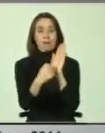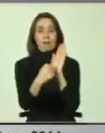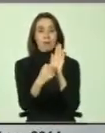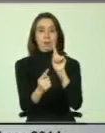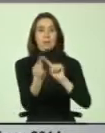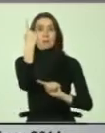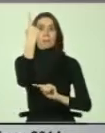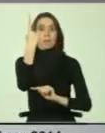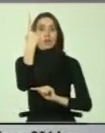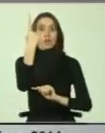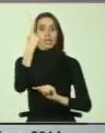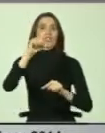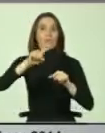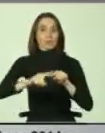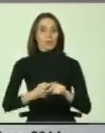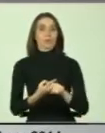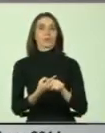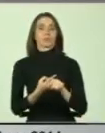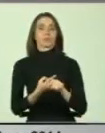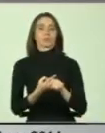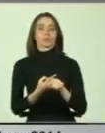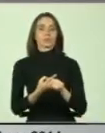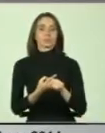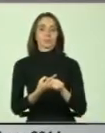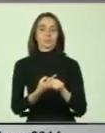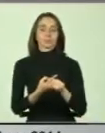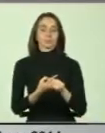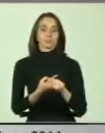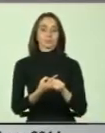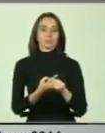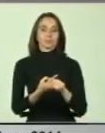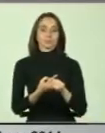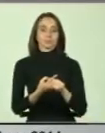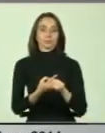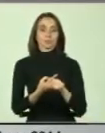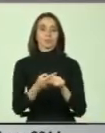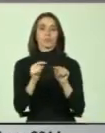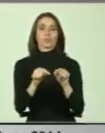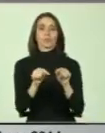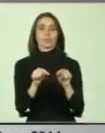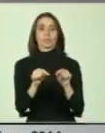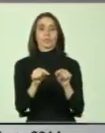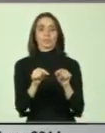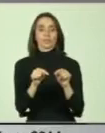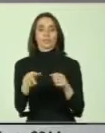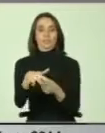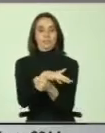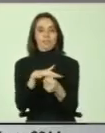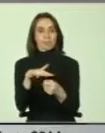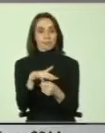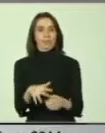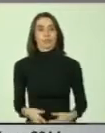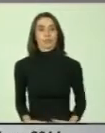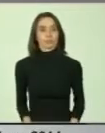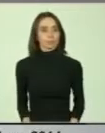pionero una vez más, ¿no es cierto?, en lo que es este tipo de situaciones.